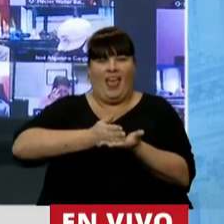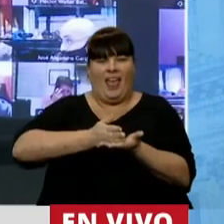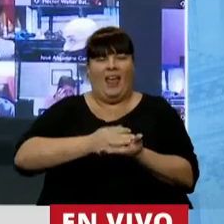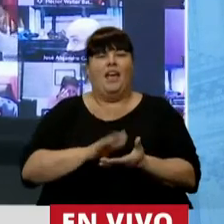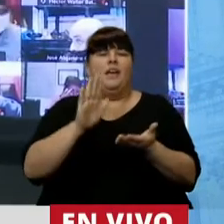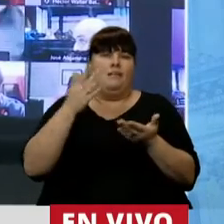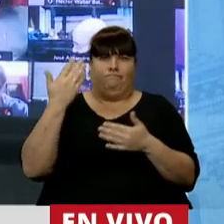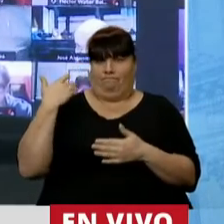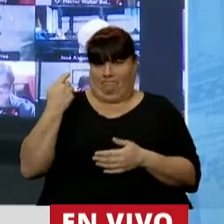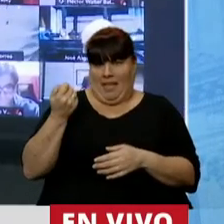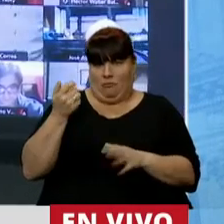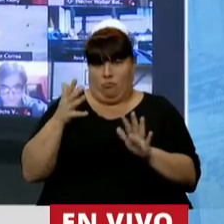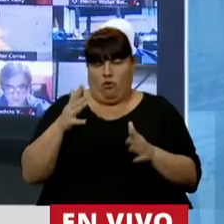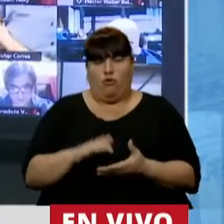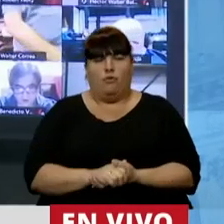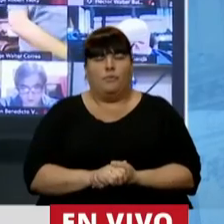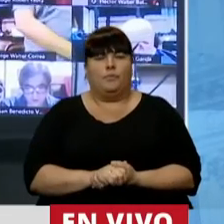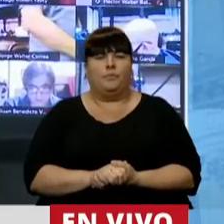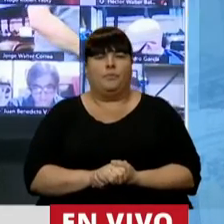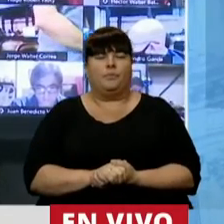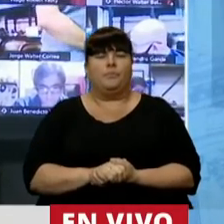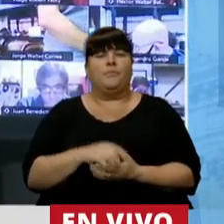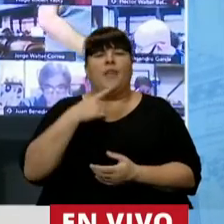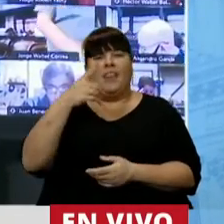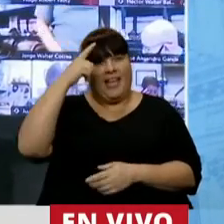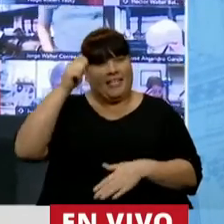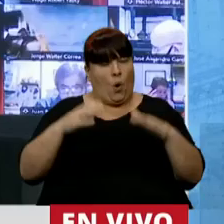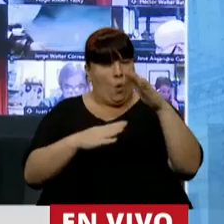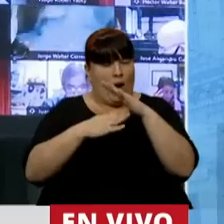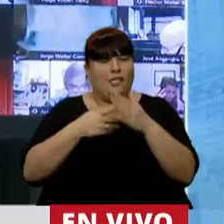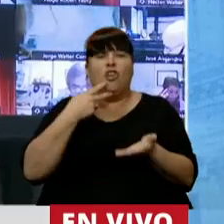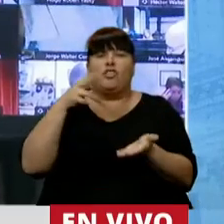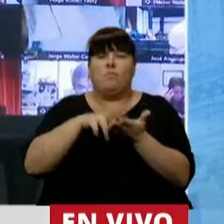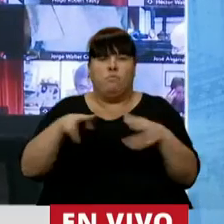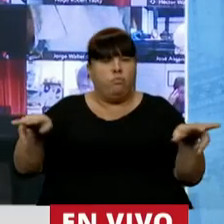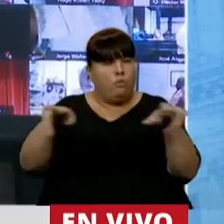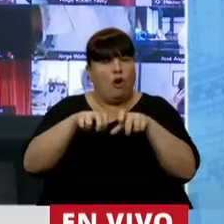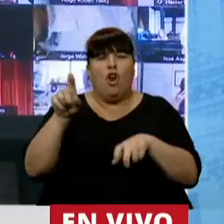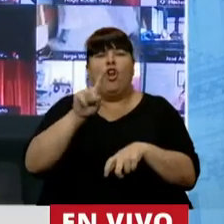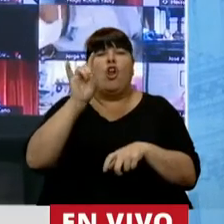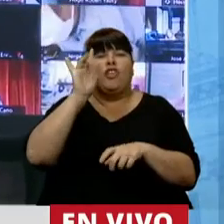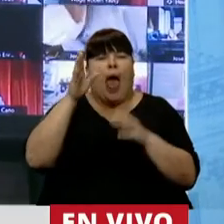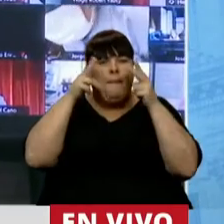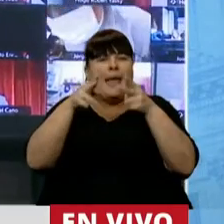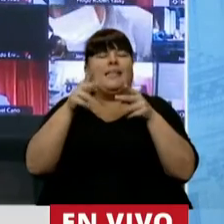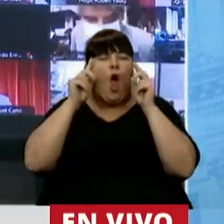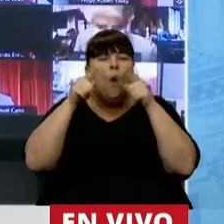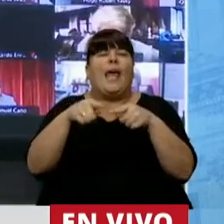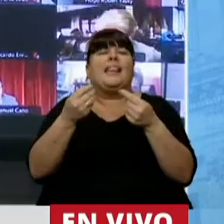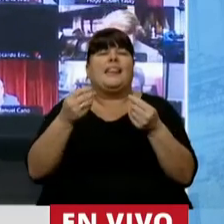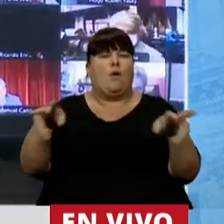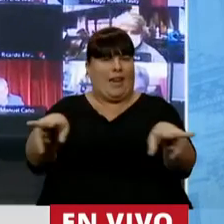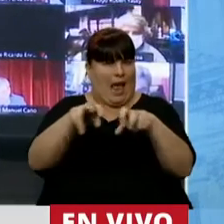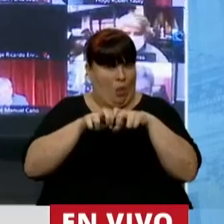relativamente reciente. Dice la Corte que los tributos no solo tienen una finalidad recaudatoria